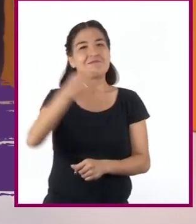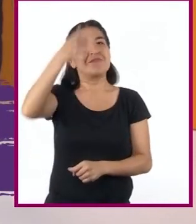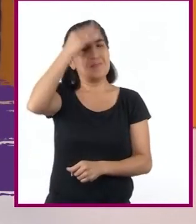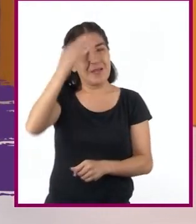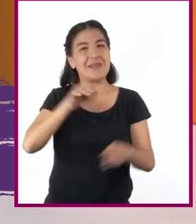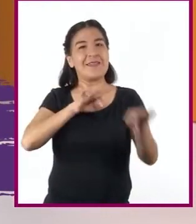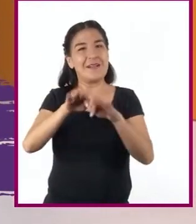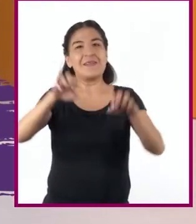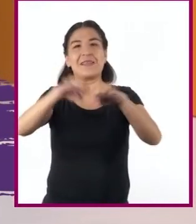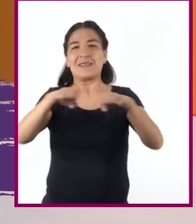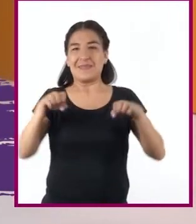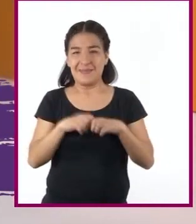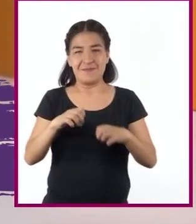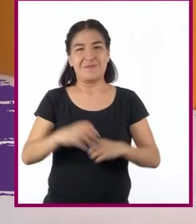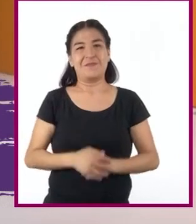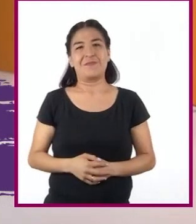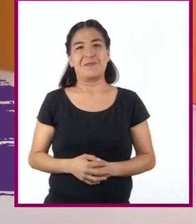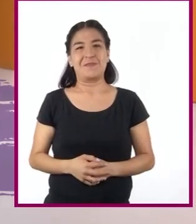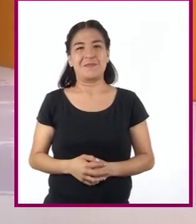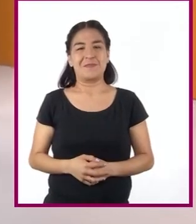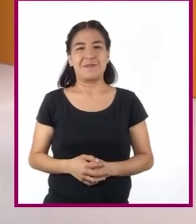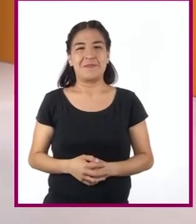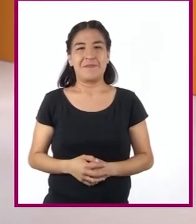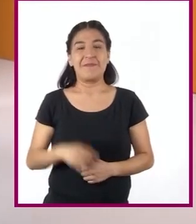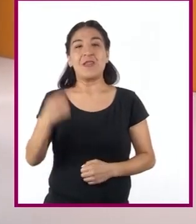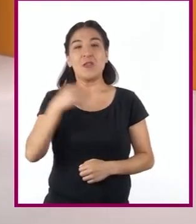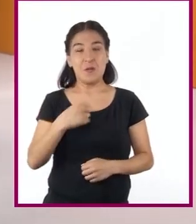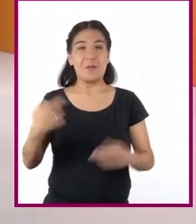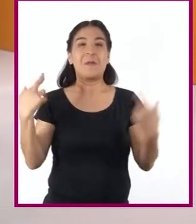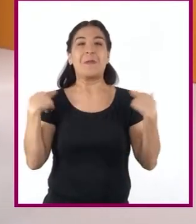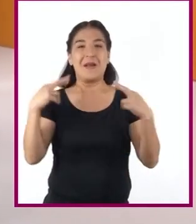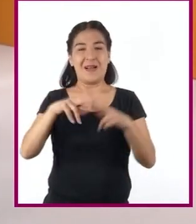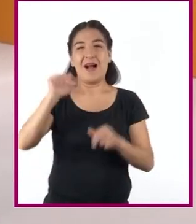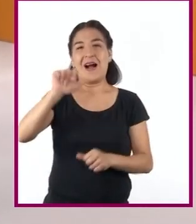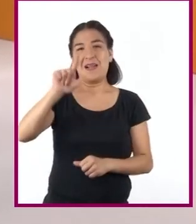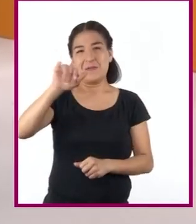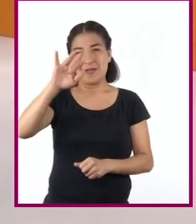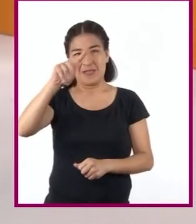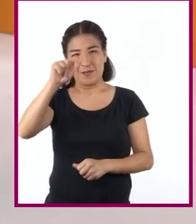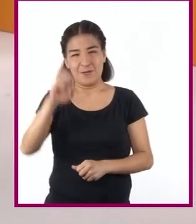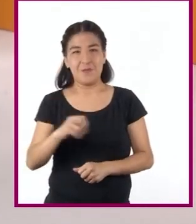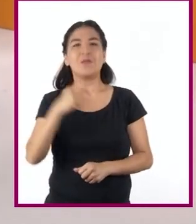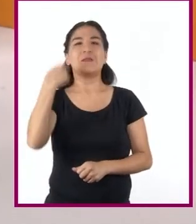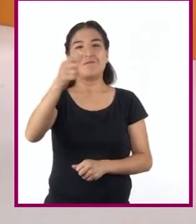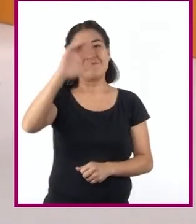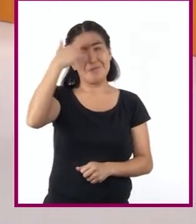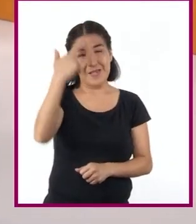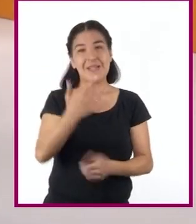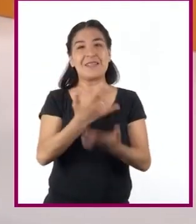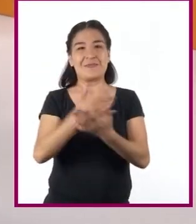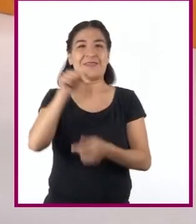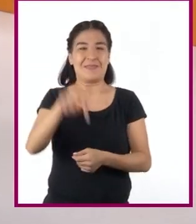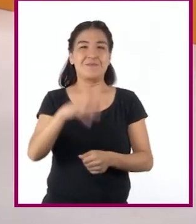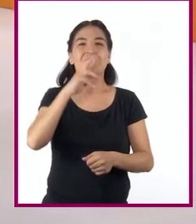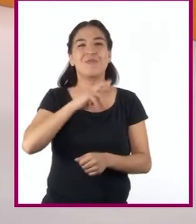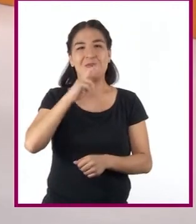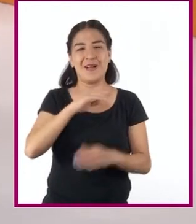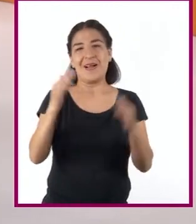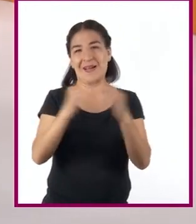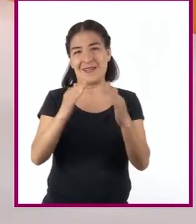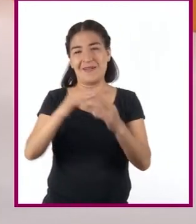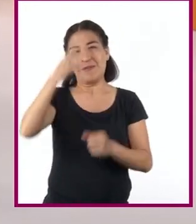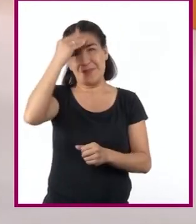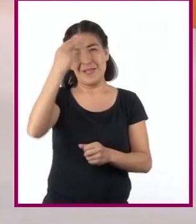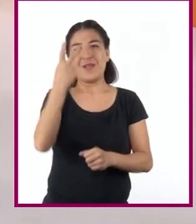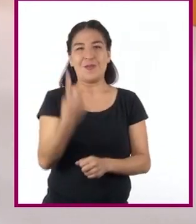a trabajar en equipo. Soy Alberto Ábrego y les recuerdo que les esperamos muy pronto aquí en Aprende en